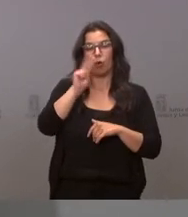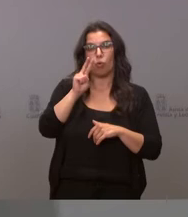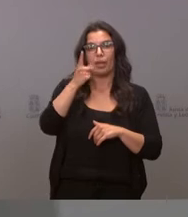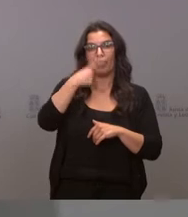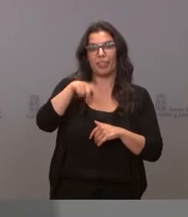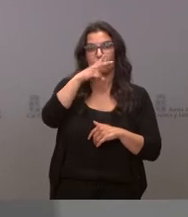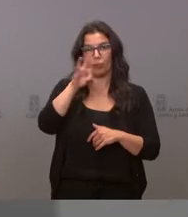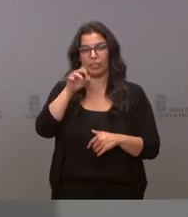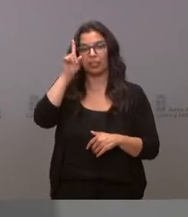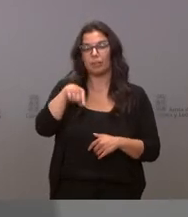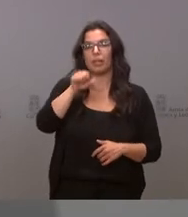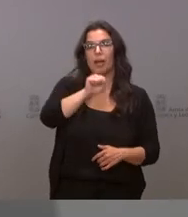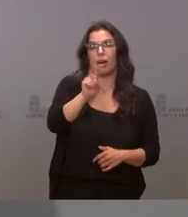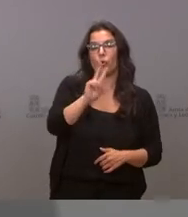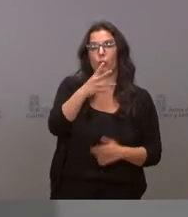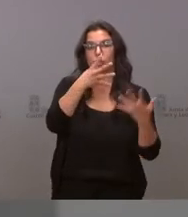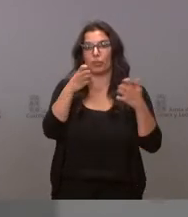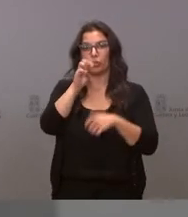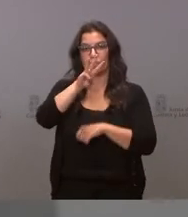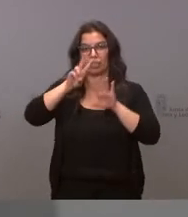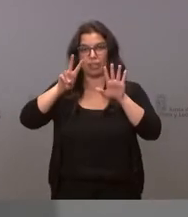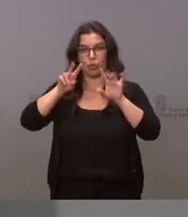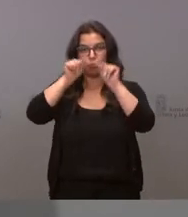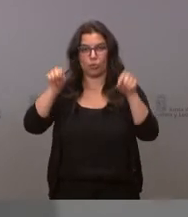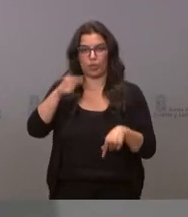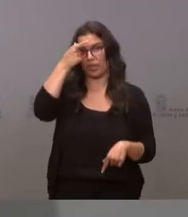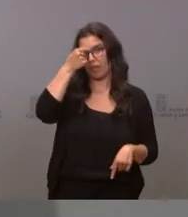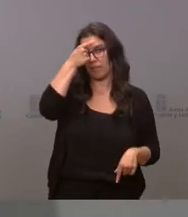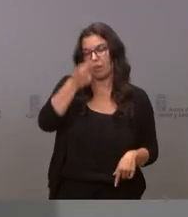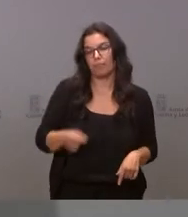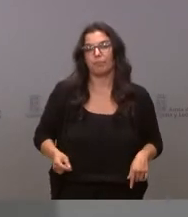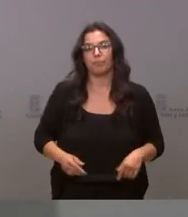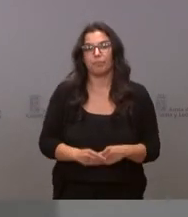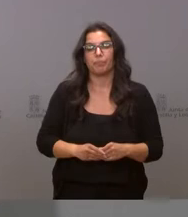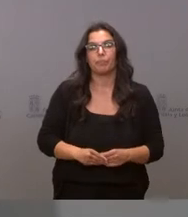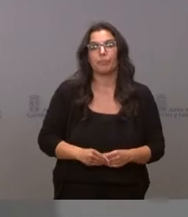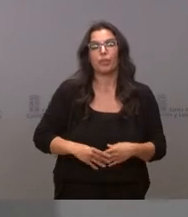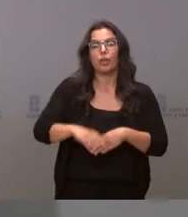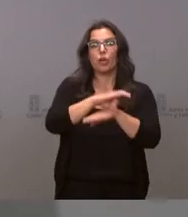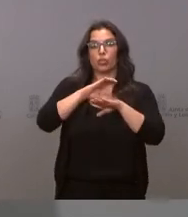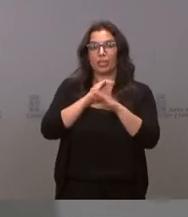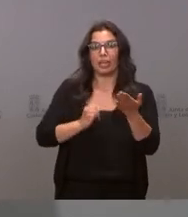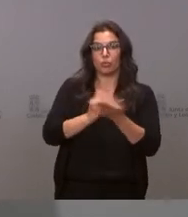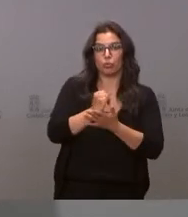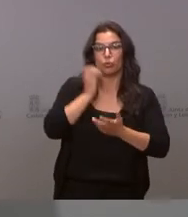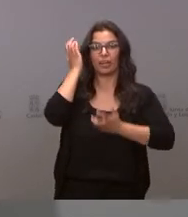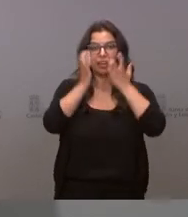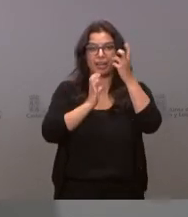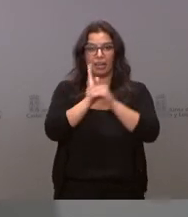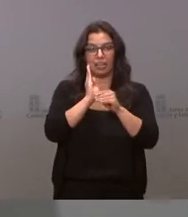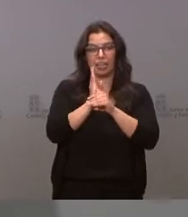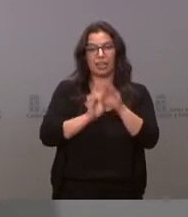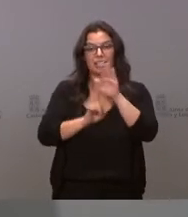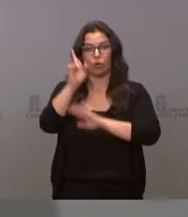y AV932 en la provincia de Ávila. La Consejería de Agricultura, Ganadería y Desarrollo